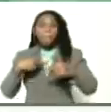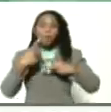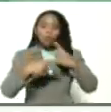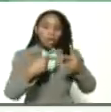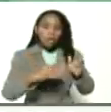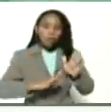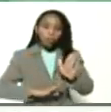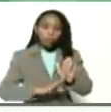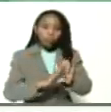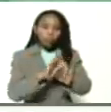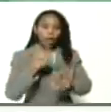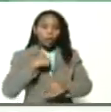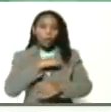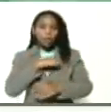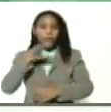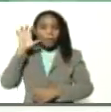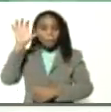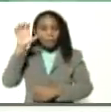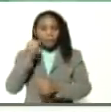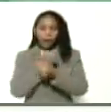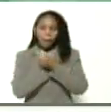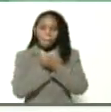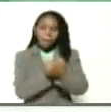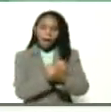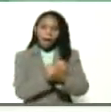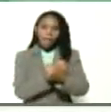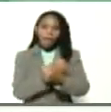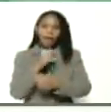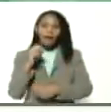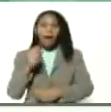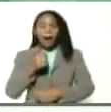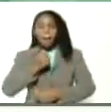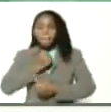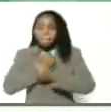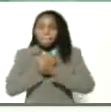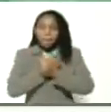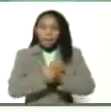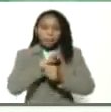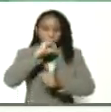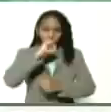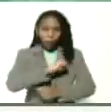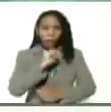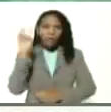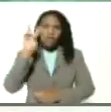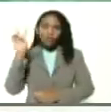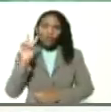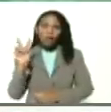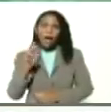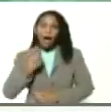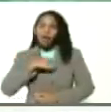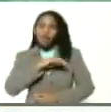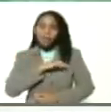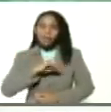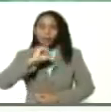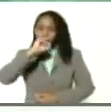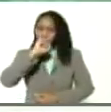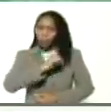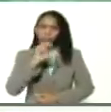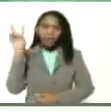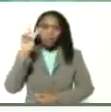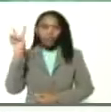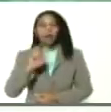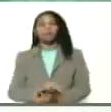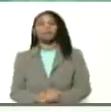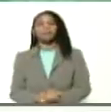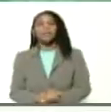a nuestra patria amada, a nuestra amada Venezuela, a nuestra Venezuela amada. Y lo más